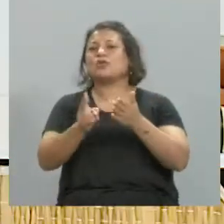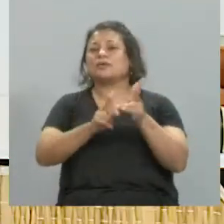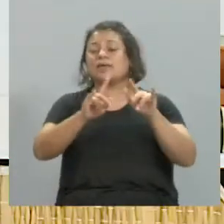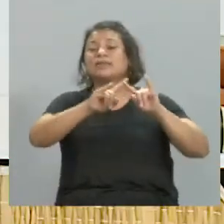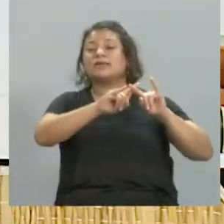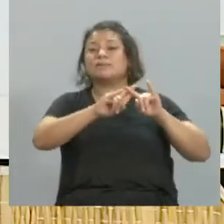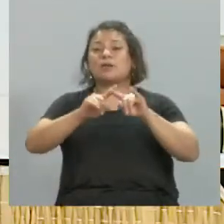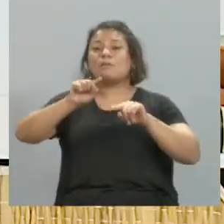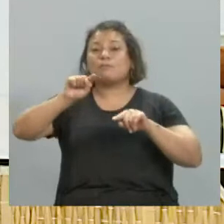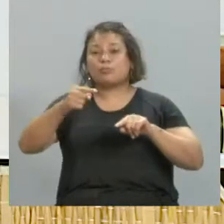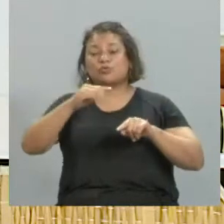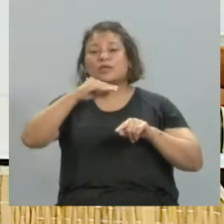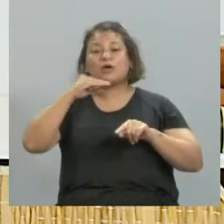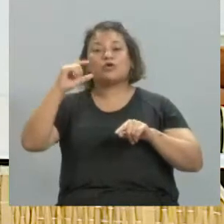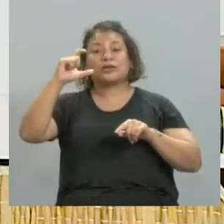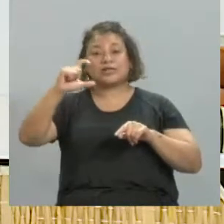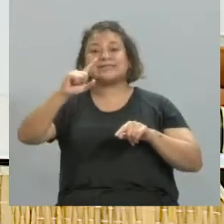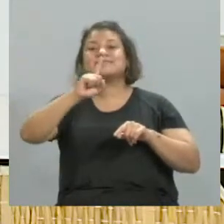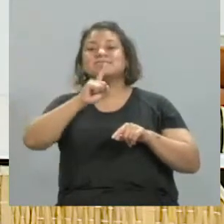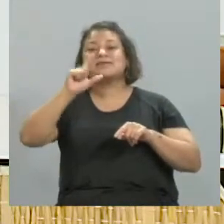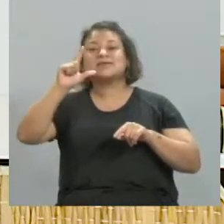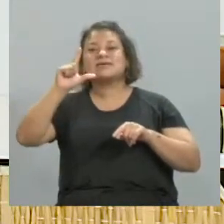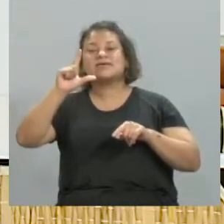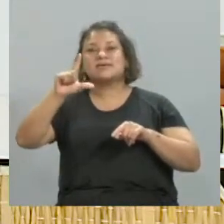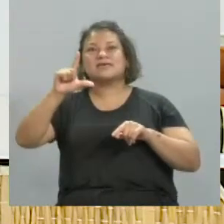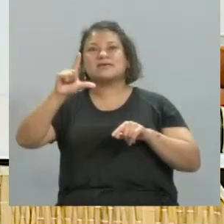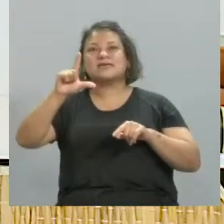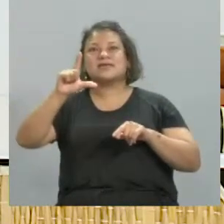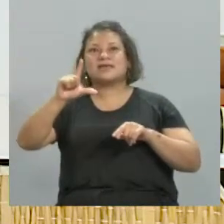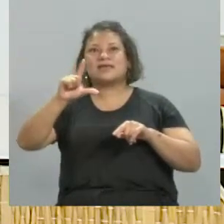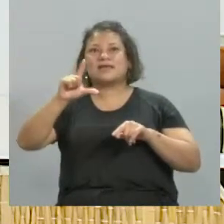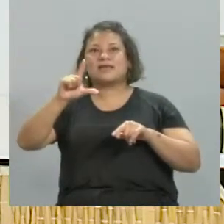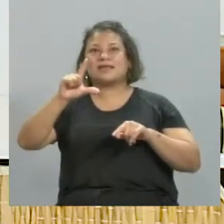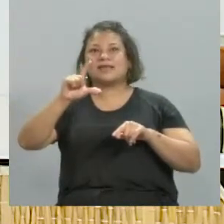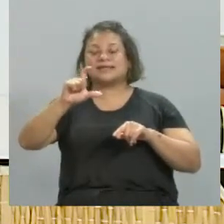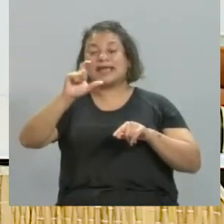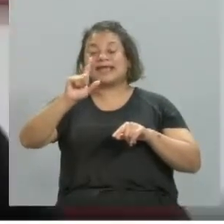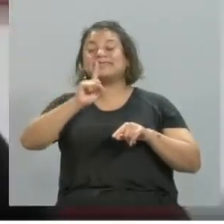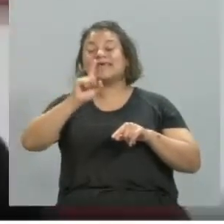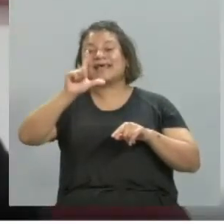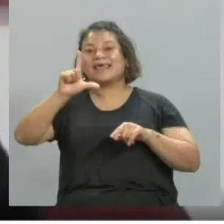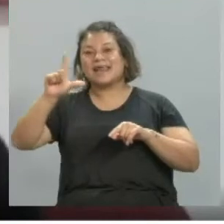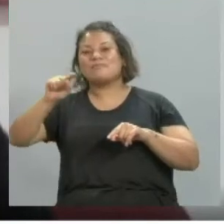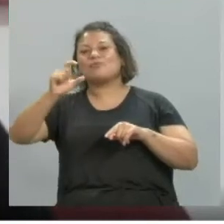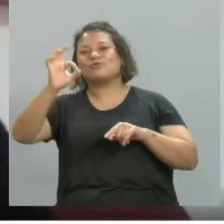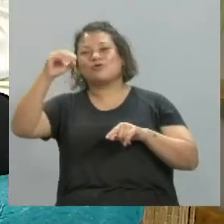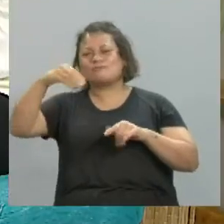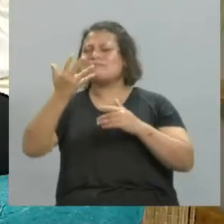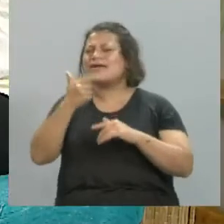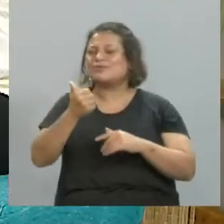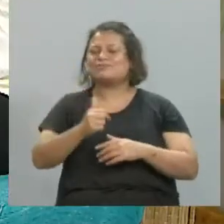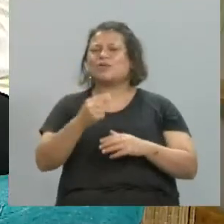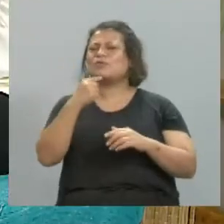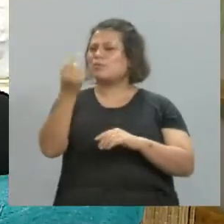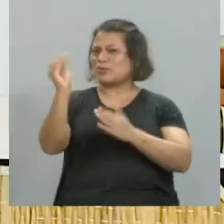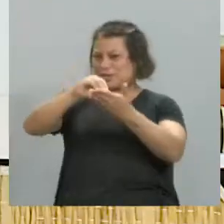www.jctll.com Me encantó, me encantó. Juan, una pregunta